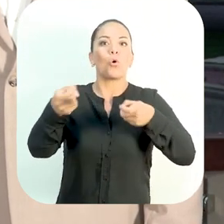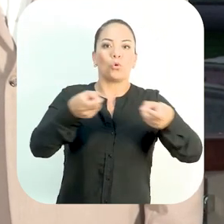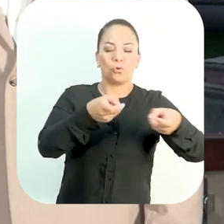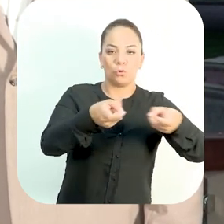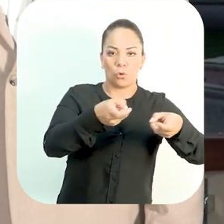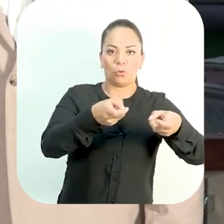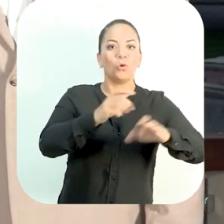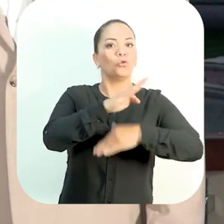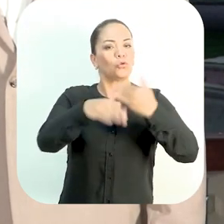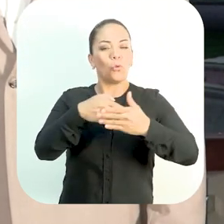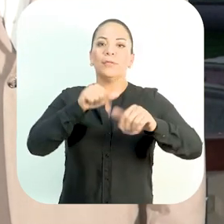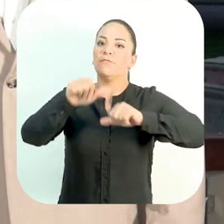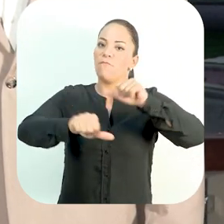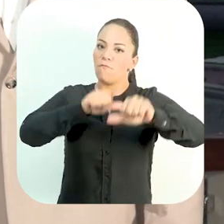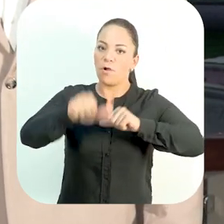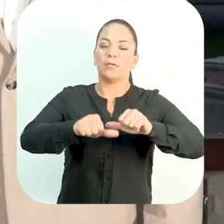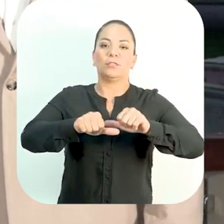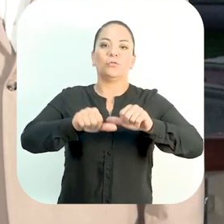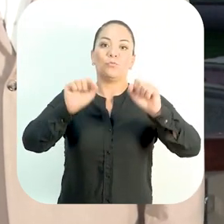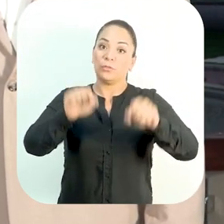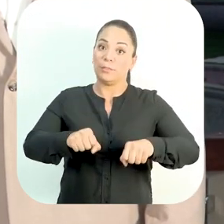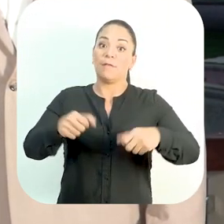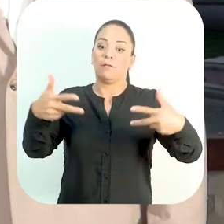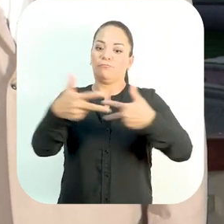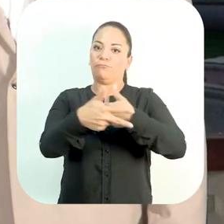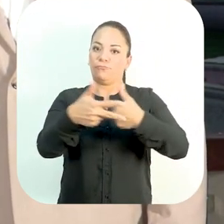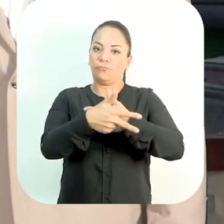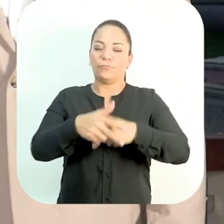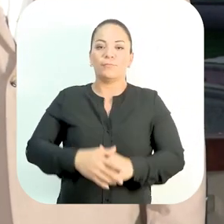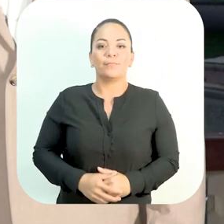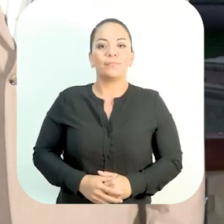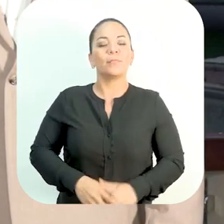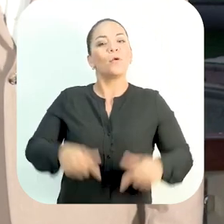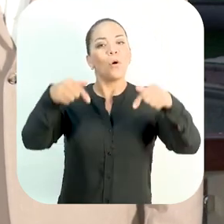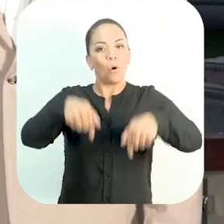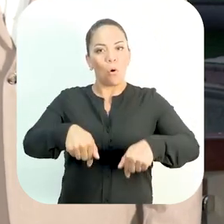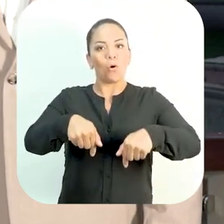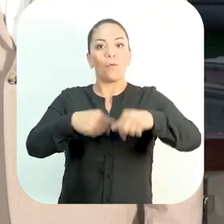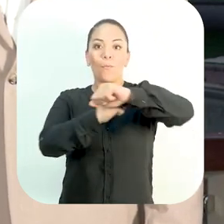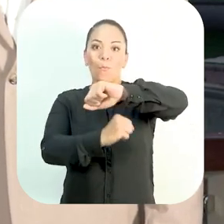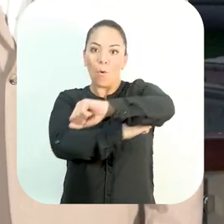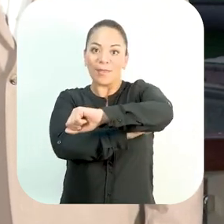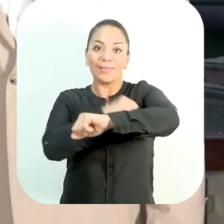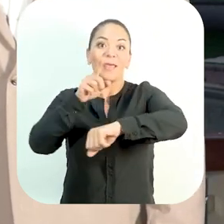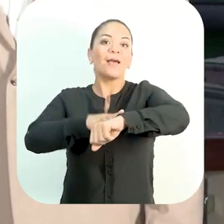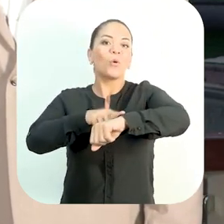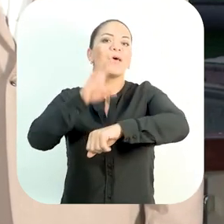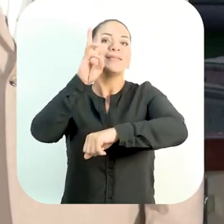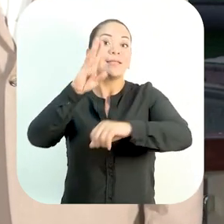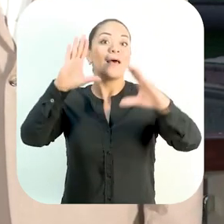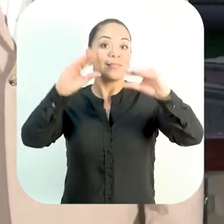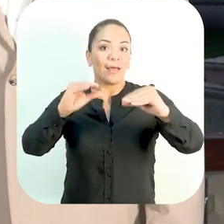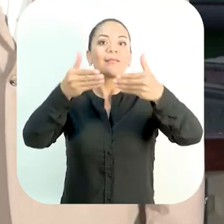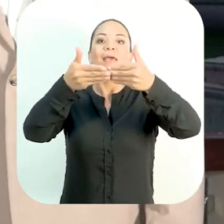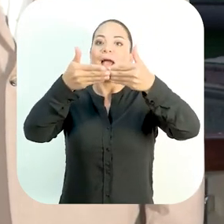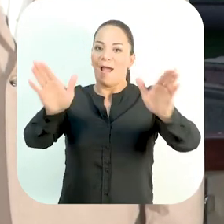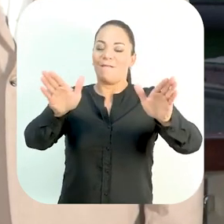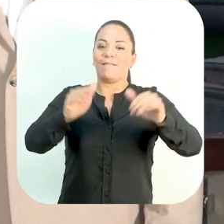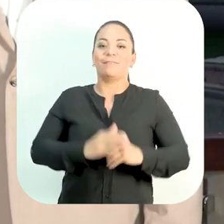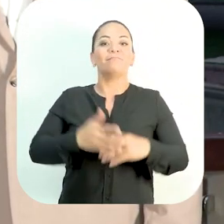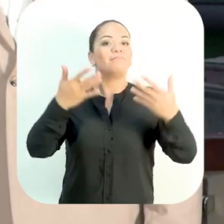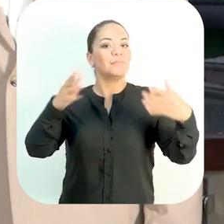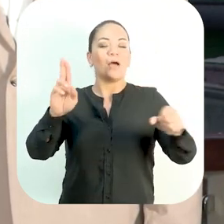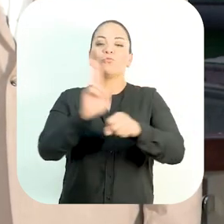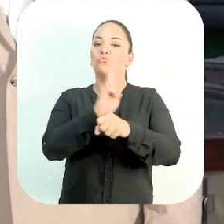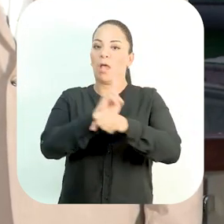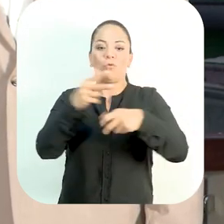el mejor control con el mejor esfuerzo posible de estas vías. Hoy abrimos el puente a las 6 de la tarde para